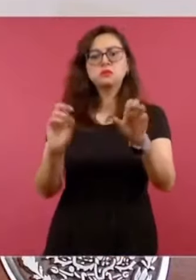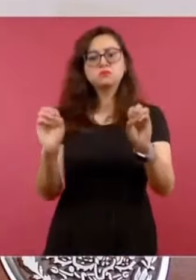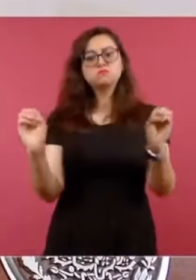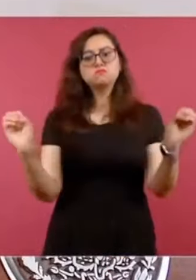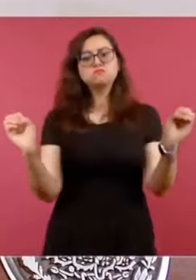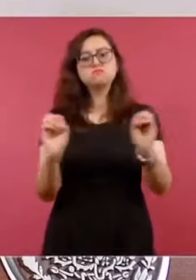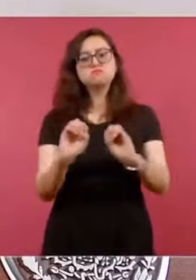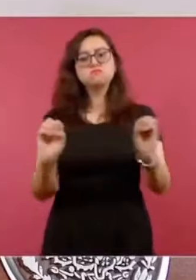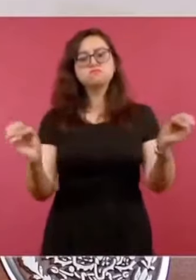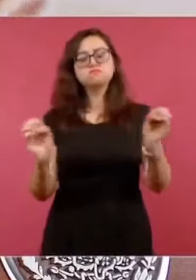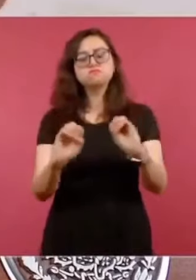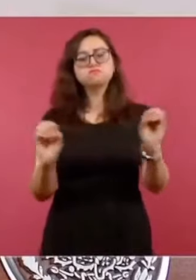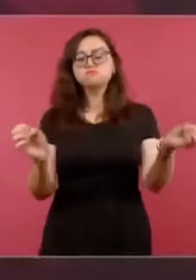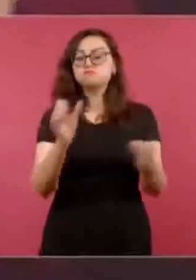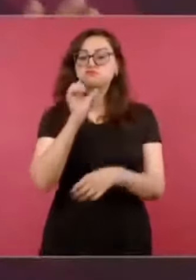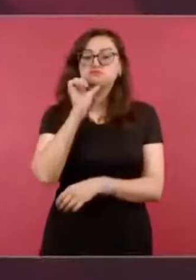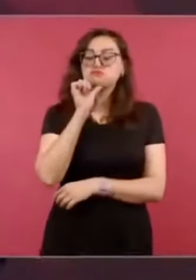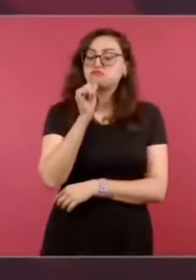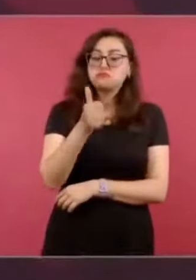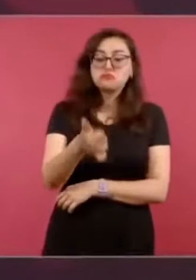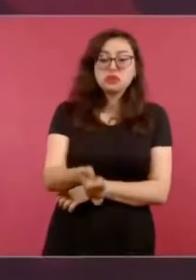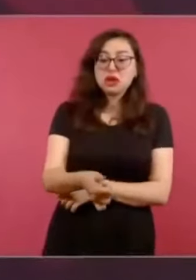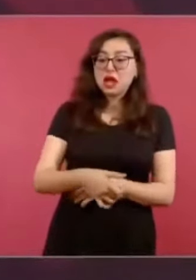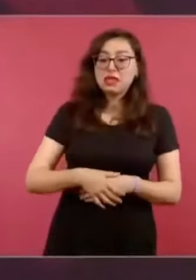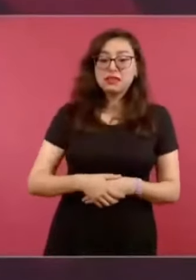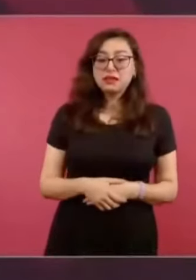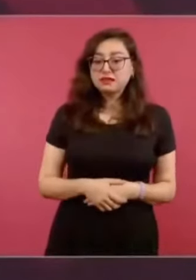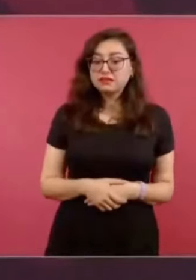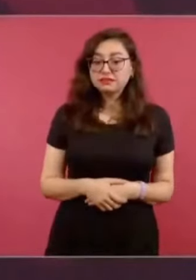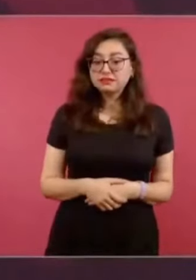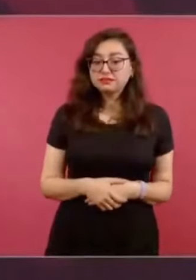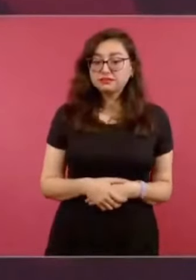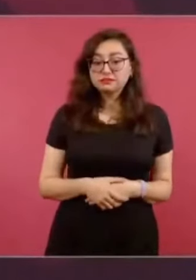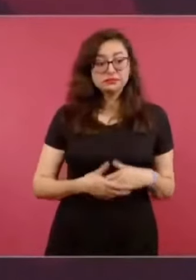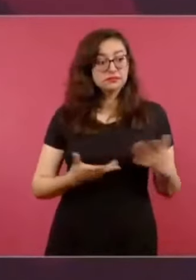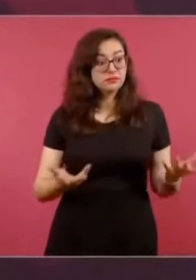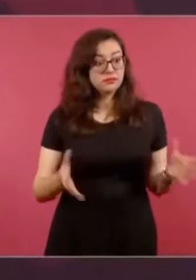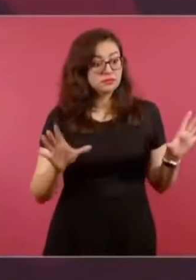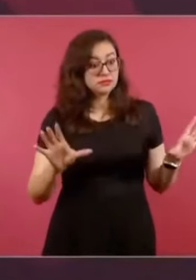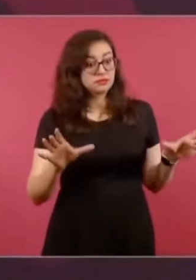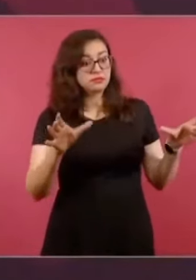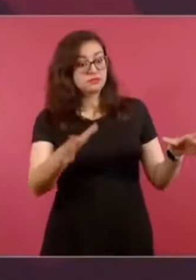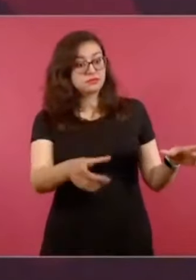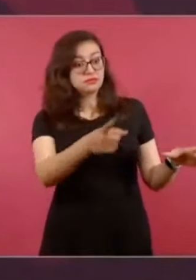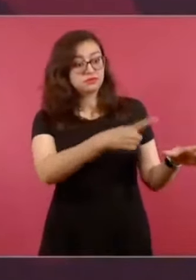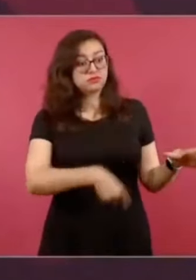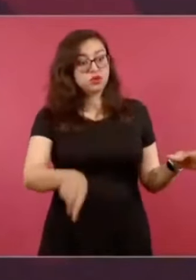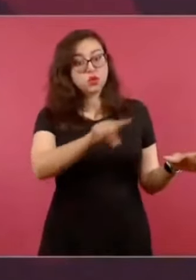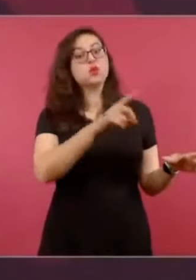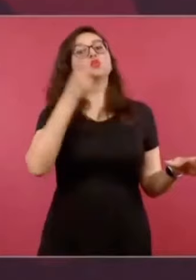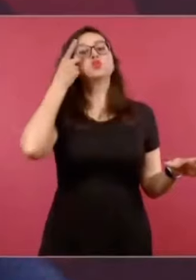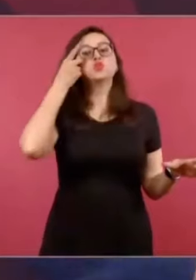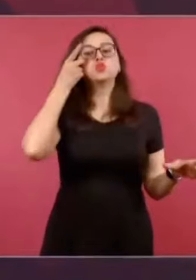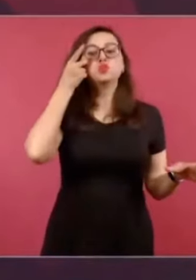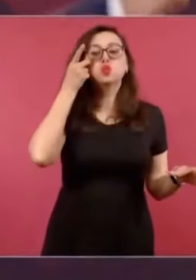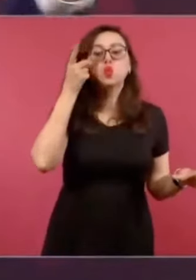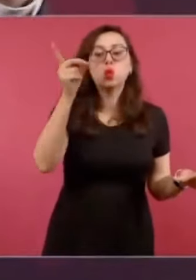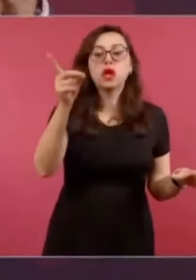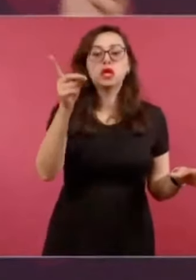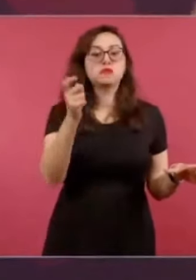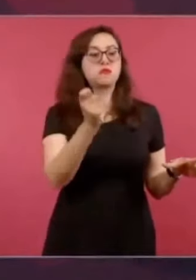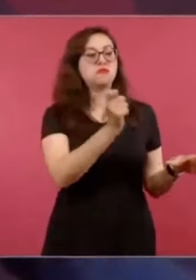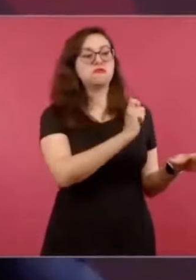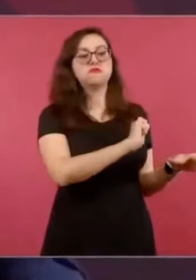los periodistas estrellas, los más famosos, hicieron un pacto de